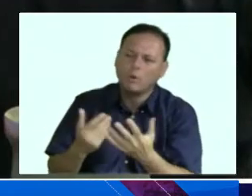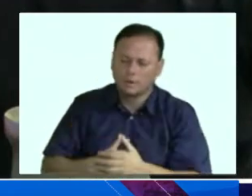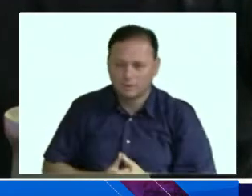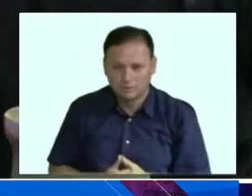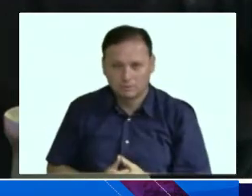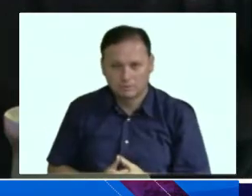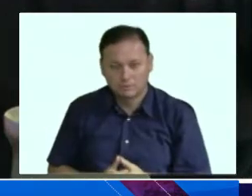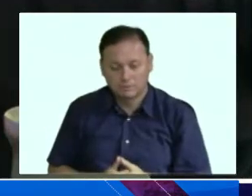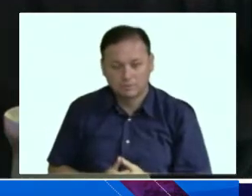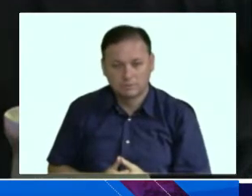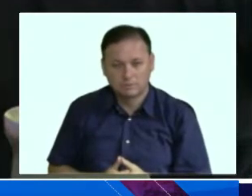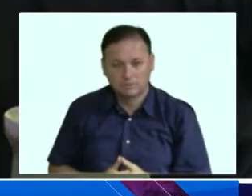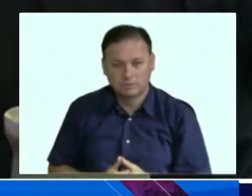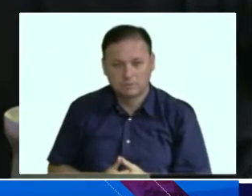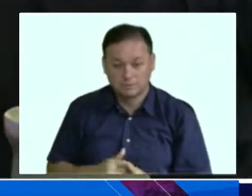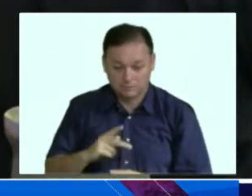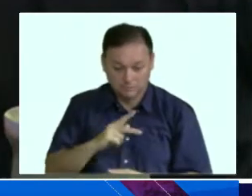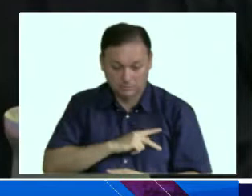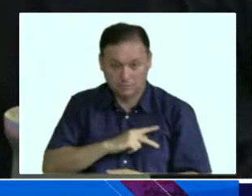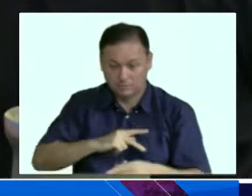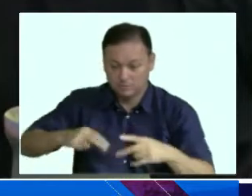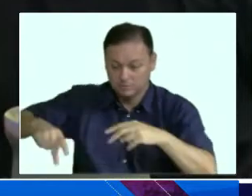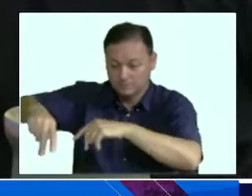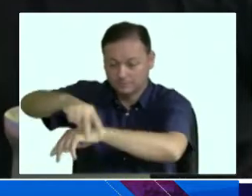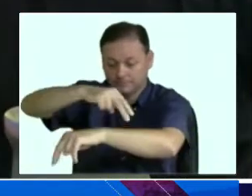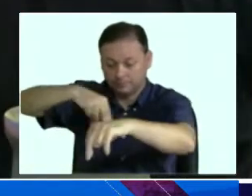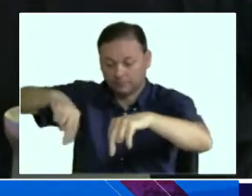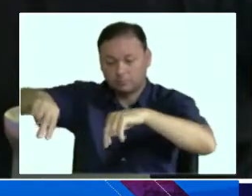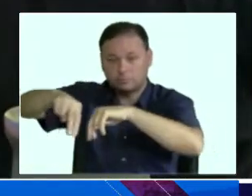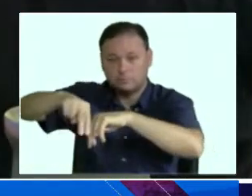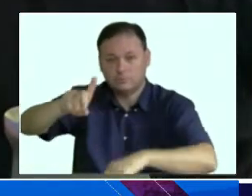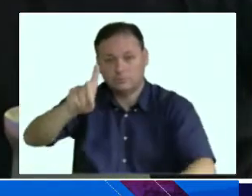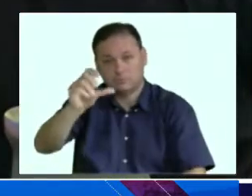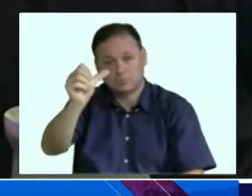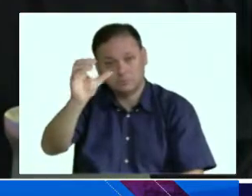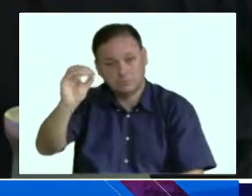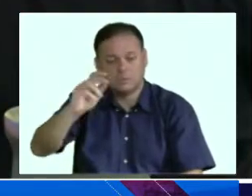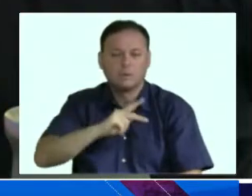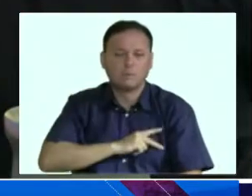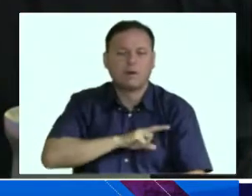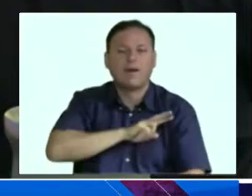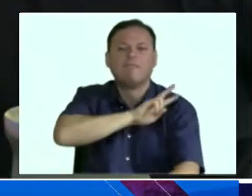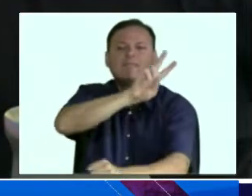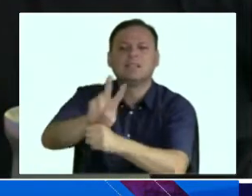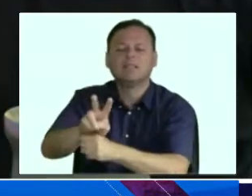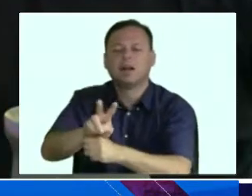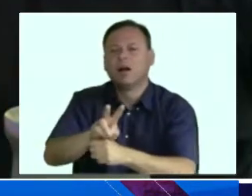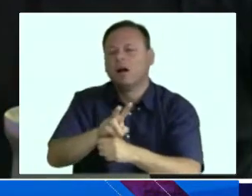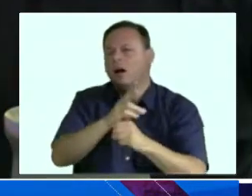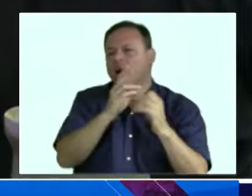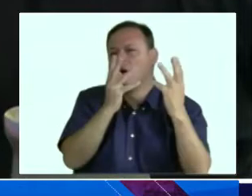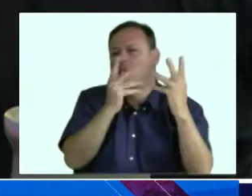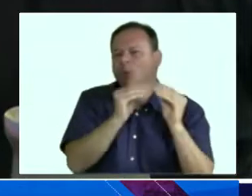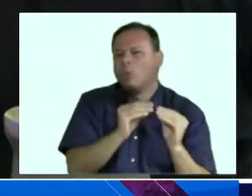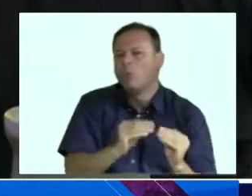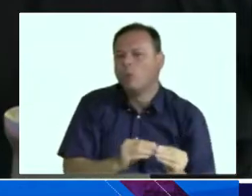que habrá, digamos, muchos actores, muchos papeles. ¿Tienes una idea? Sí, nosotros estamos preparados